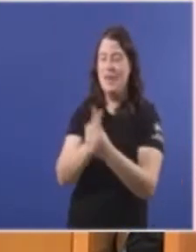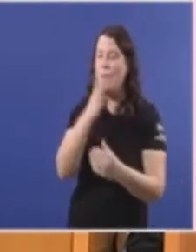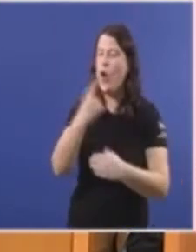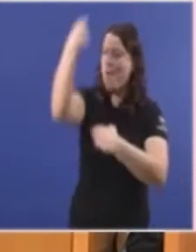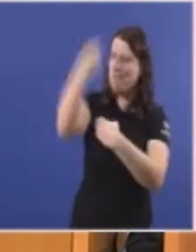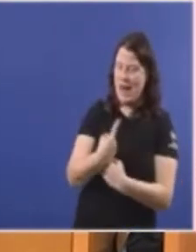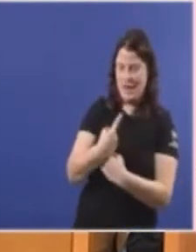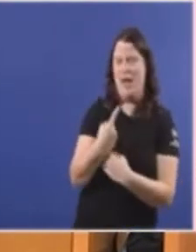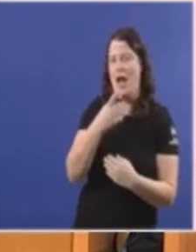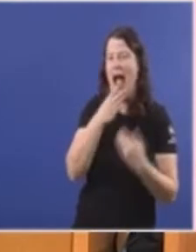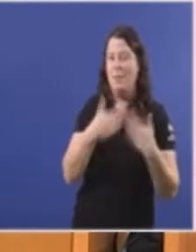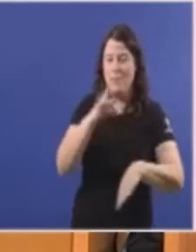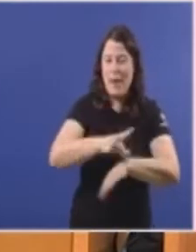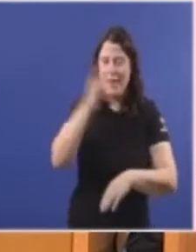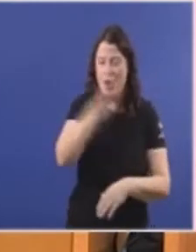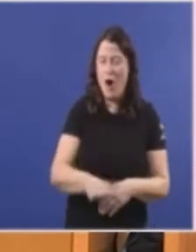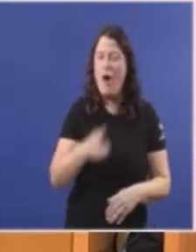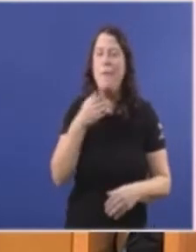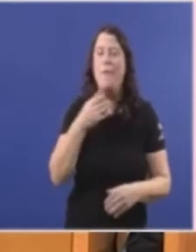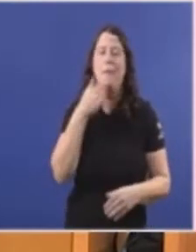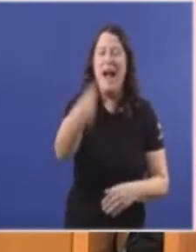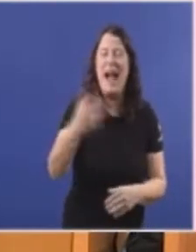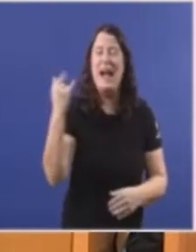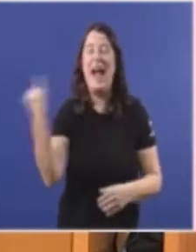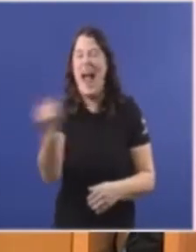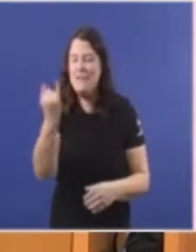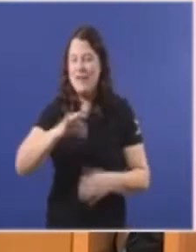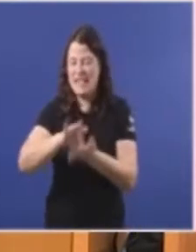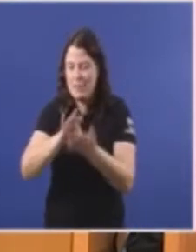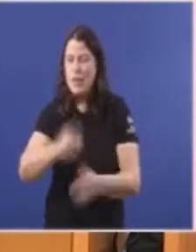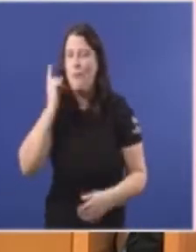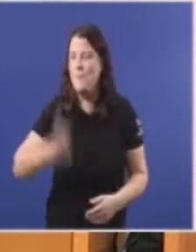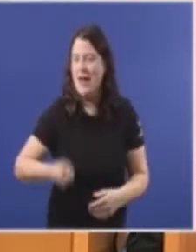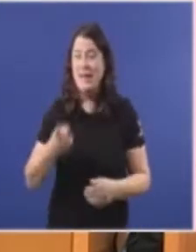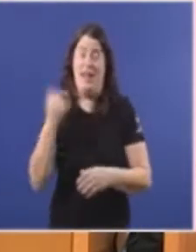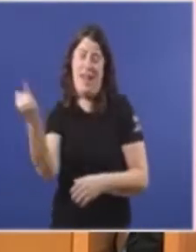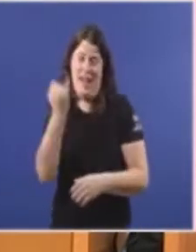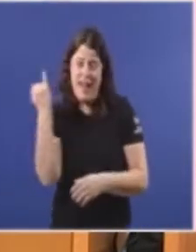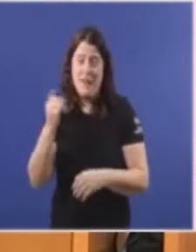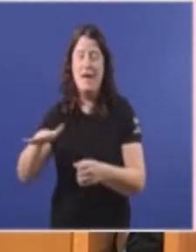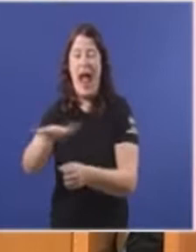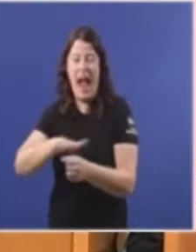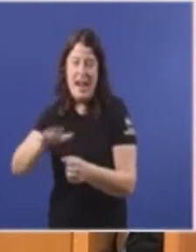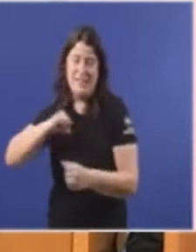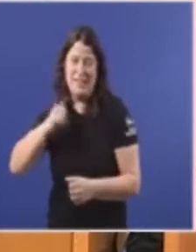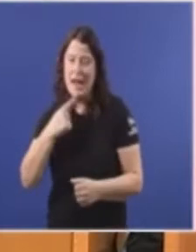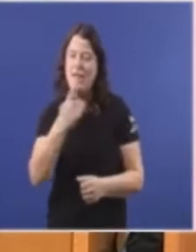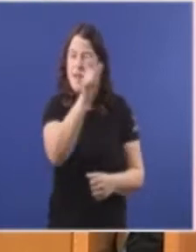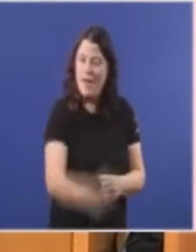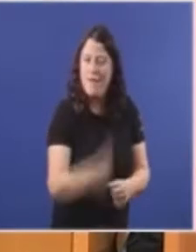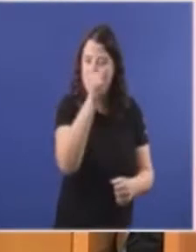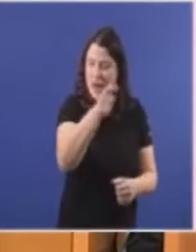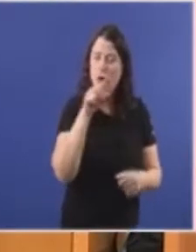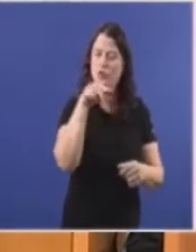facelo Non é unha pediatra Que vai ali Eu dixo O xefe de Servizo E o xefe de Área Sanitaria Que o nomea vostede Señor Feijó Vostede